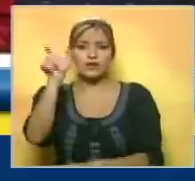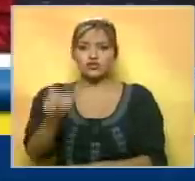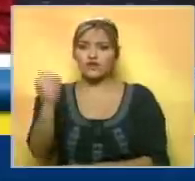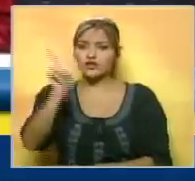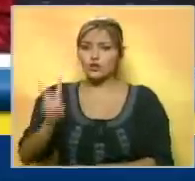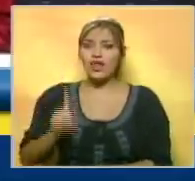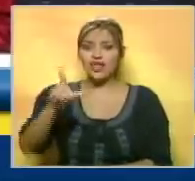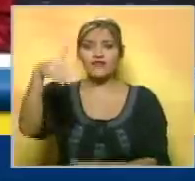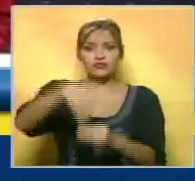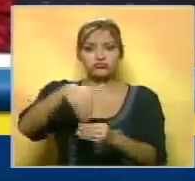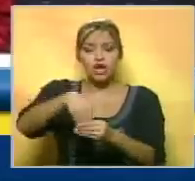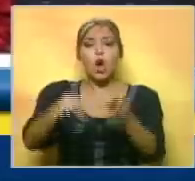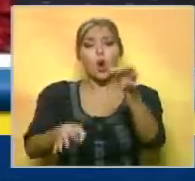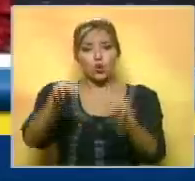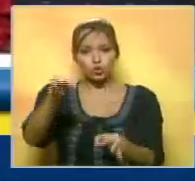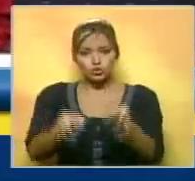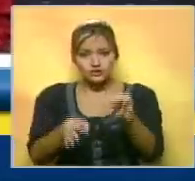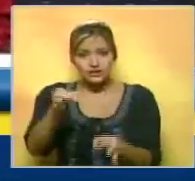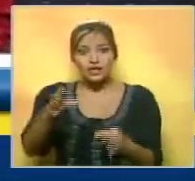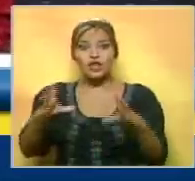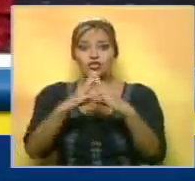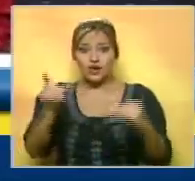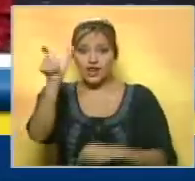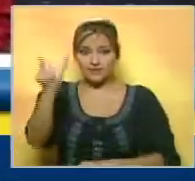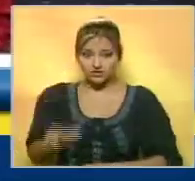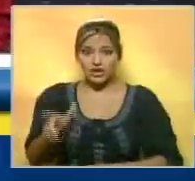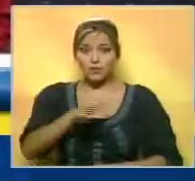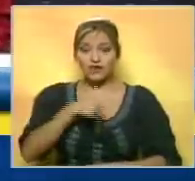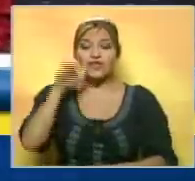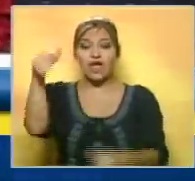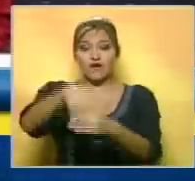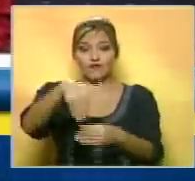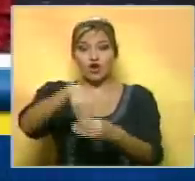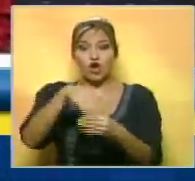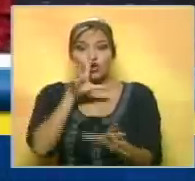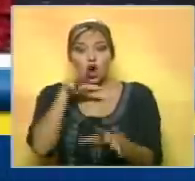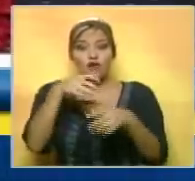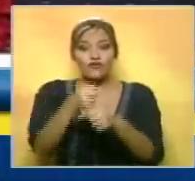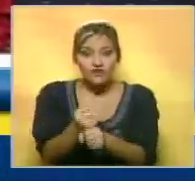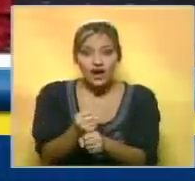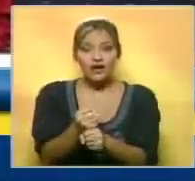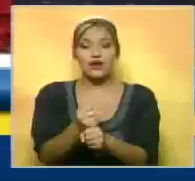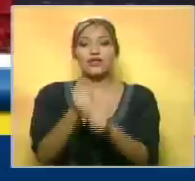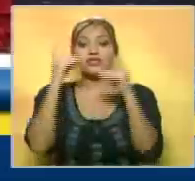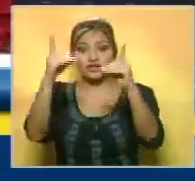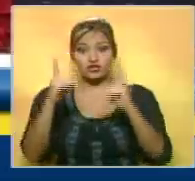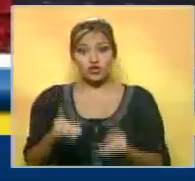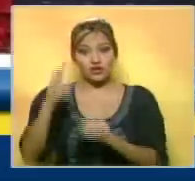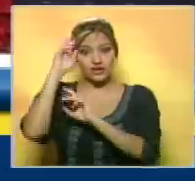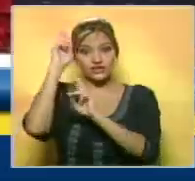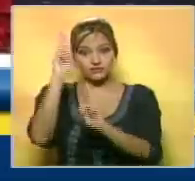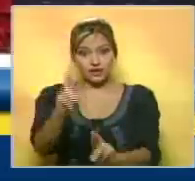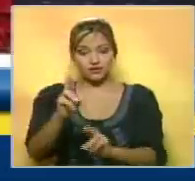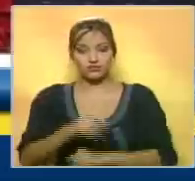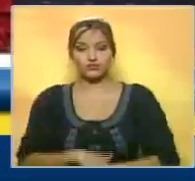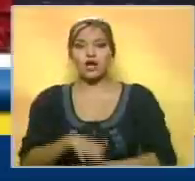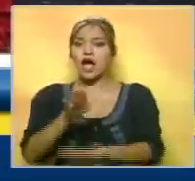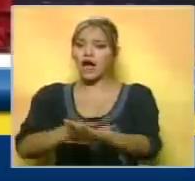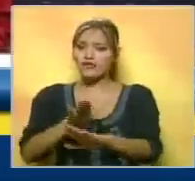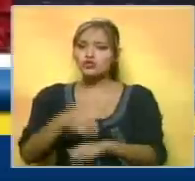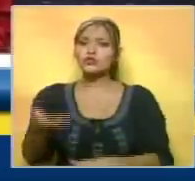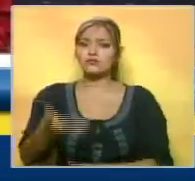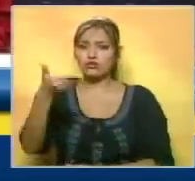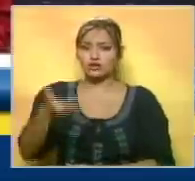merecen unas elecciones justas en las que todos puedan ejercer su voto con la confianza de que su decisión será respetada. Resaltó la